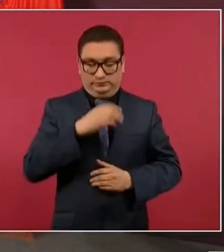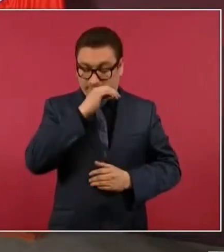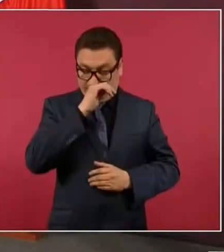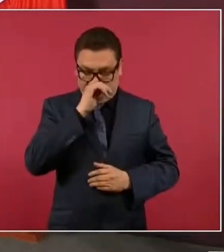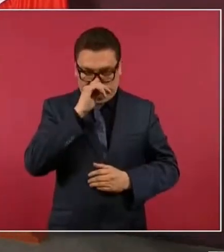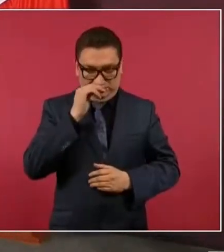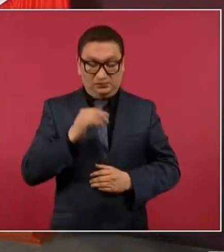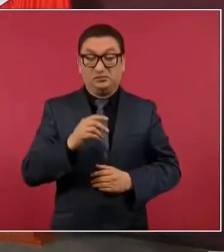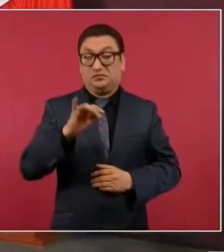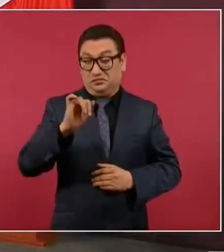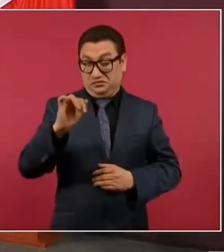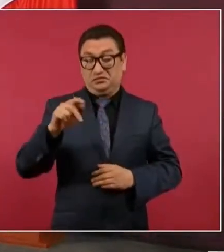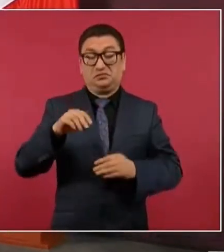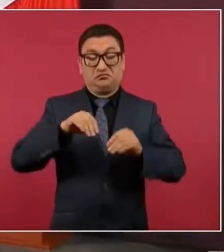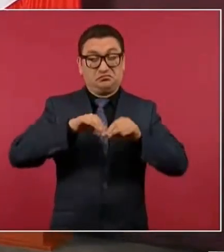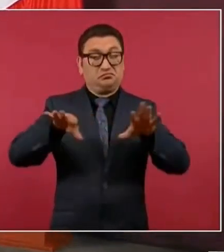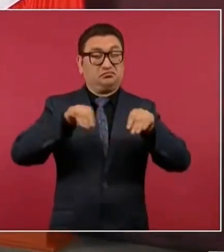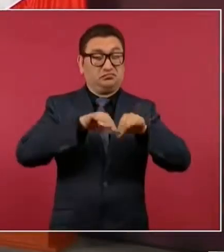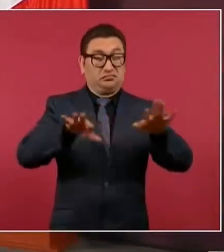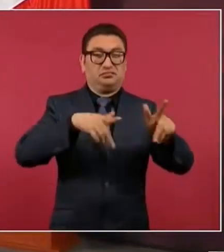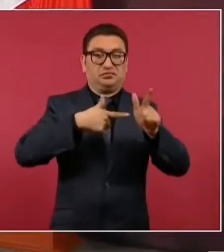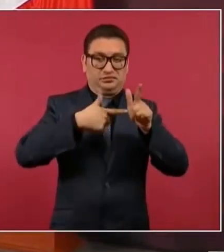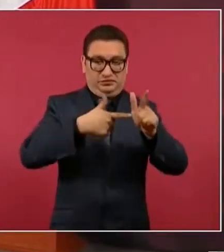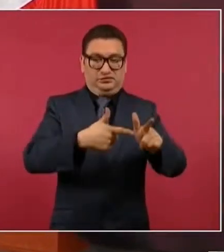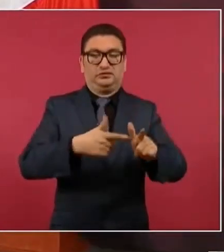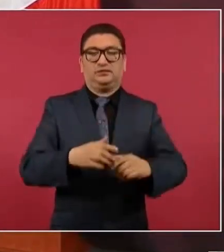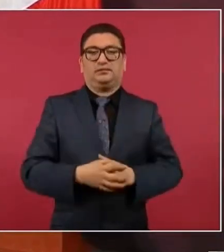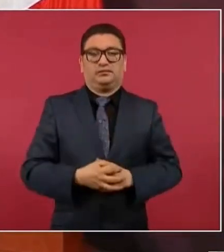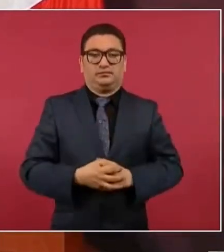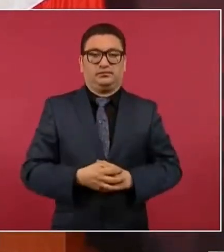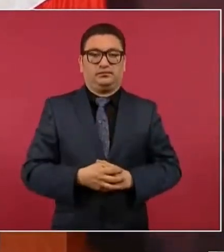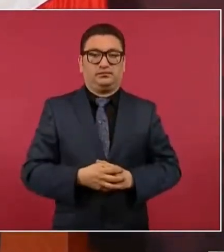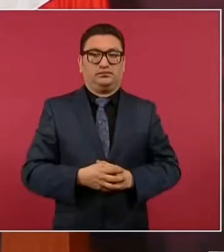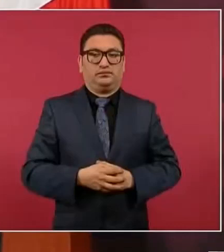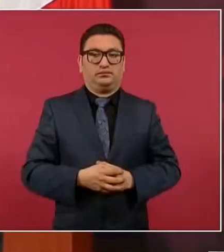Y siguen. Ya les explicaba de que